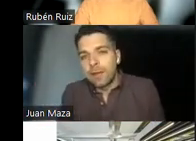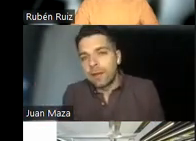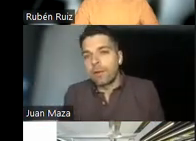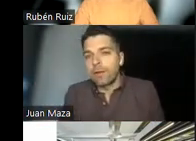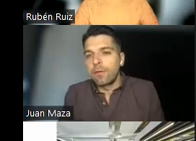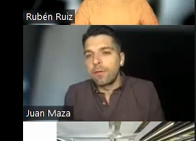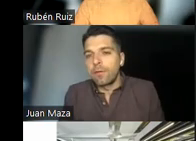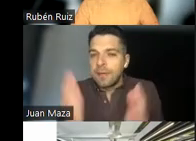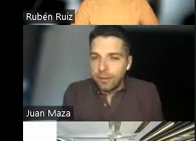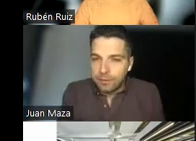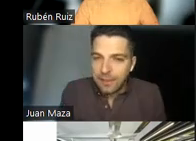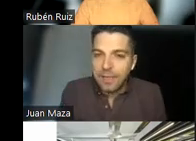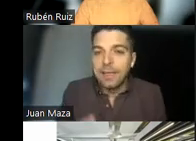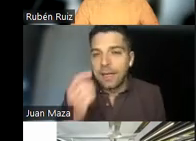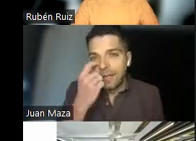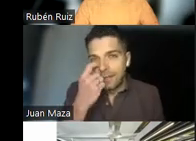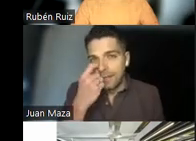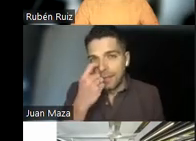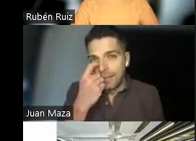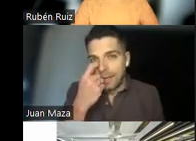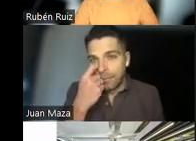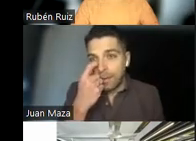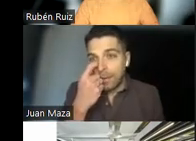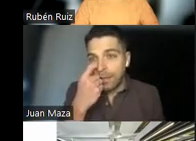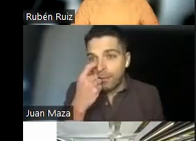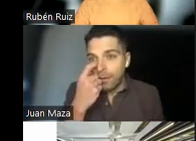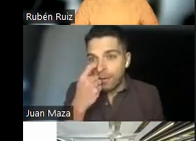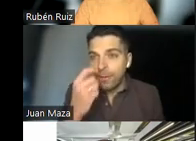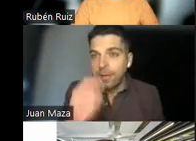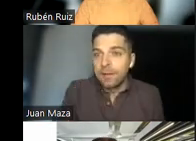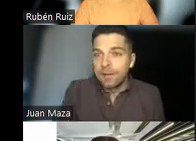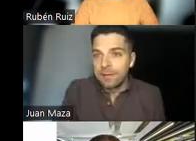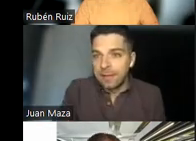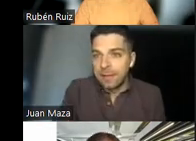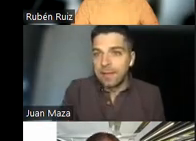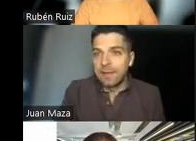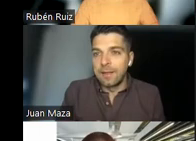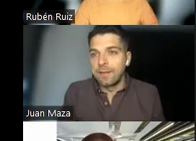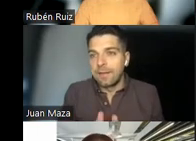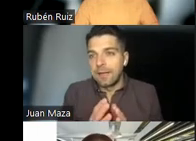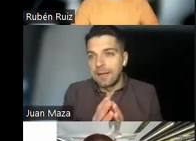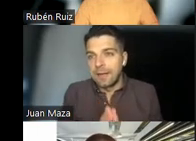diario de reeducación olfativa, que lo tenéis en la propia página web, ¿verdad, Rubén? De